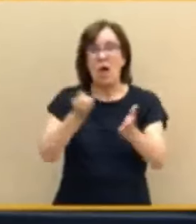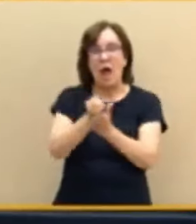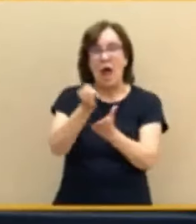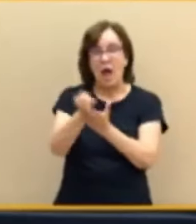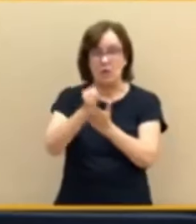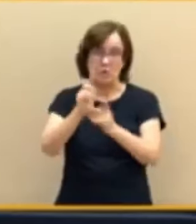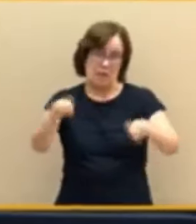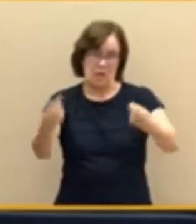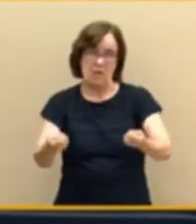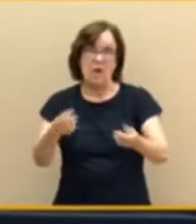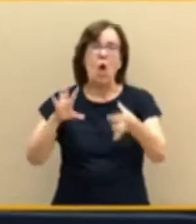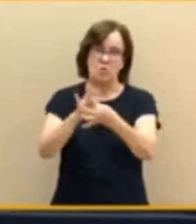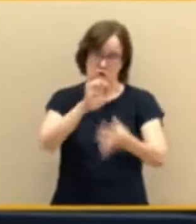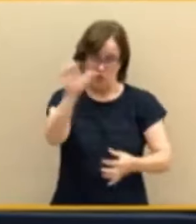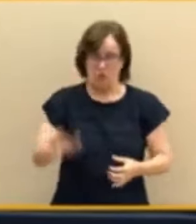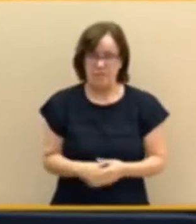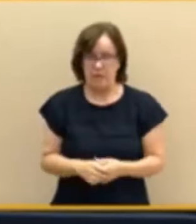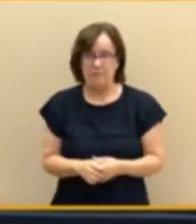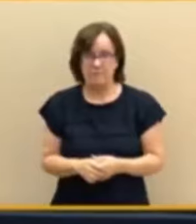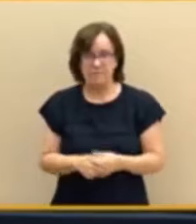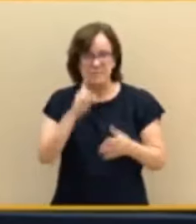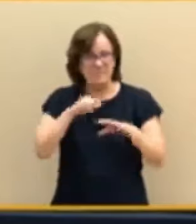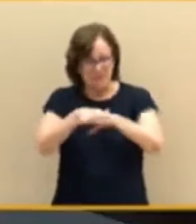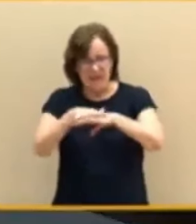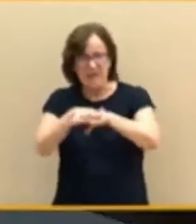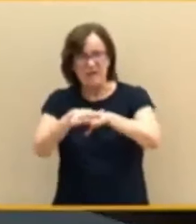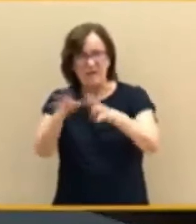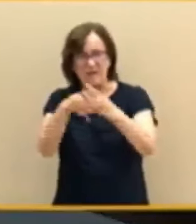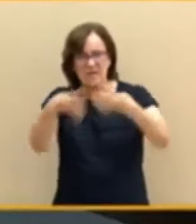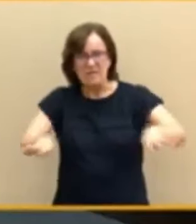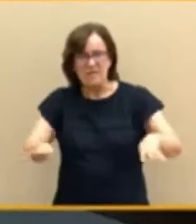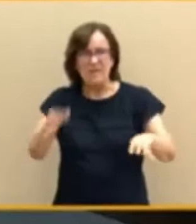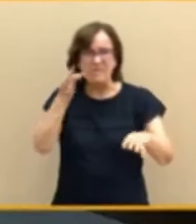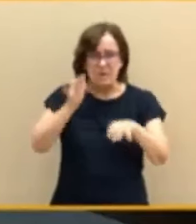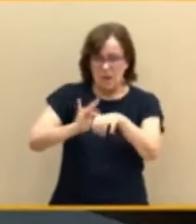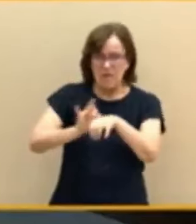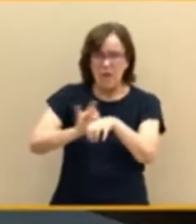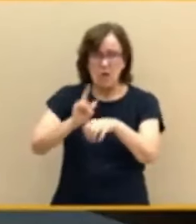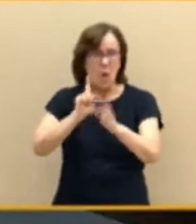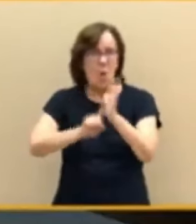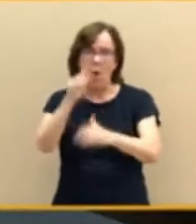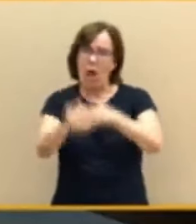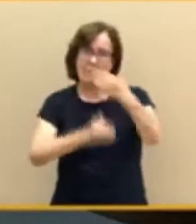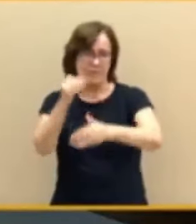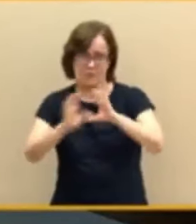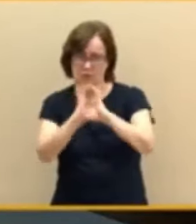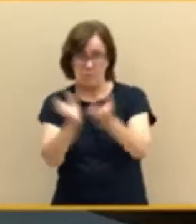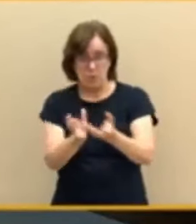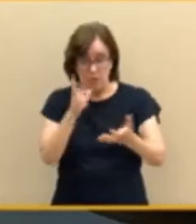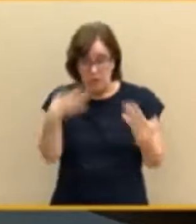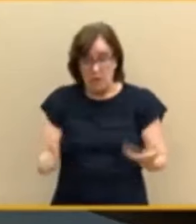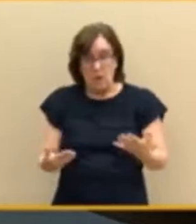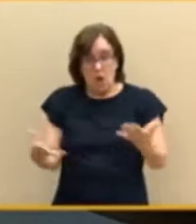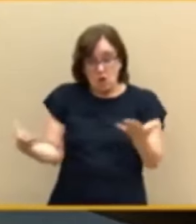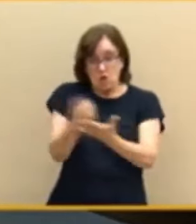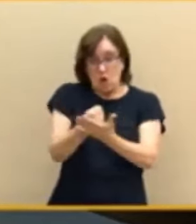de infraestructuras físicas y digitales más avanzadas del planeta, y aparecemos en todos los rankings como una de las democracias plenas